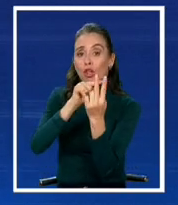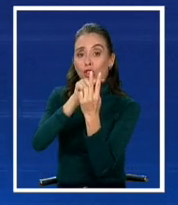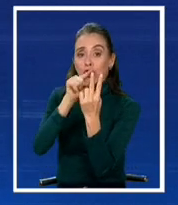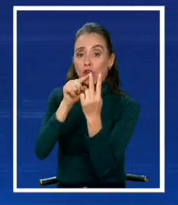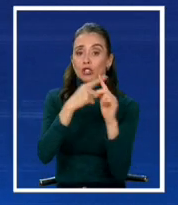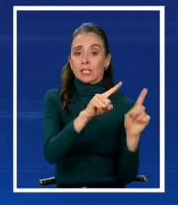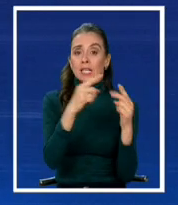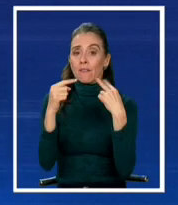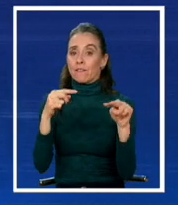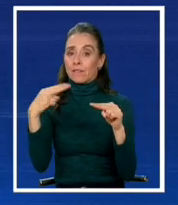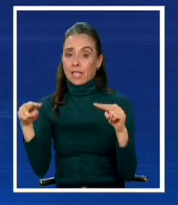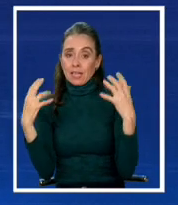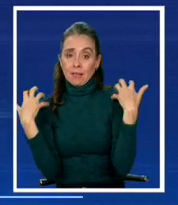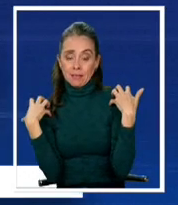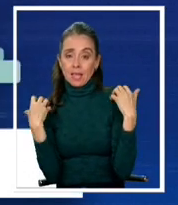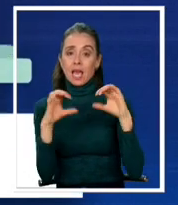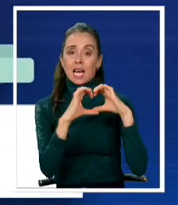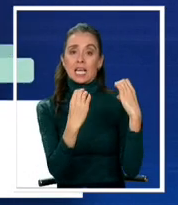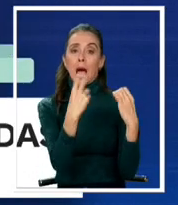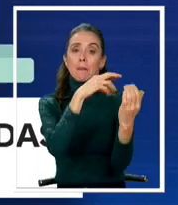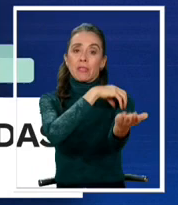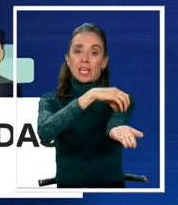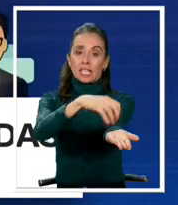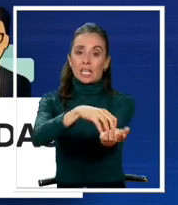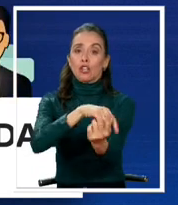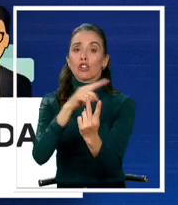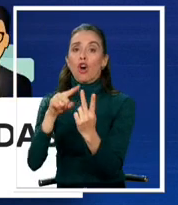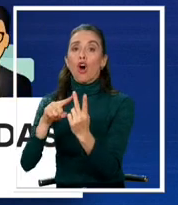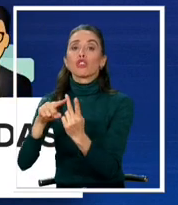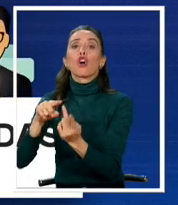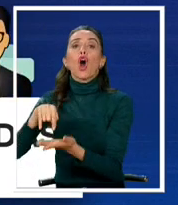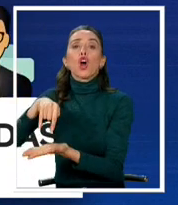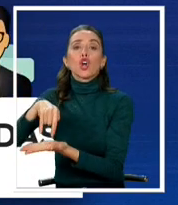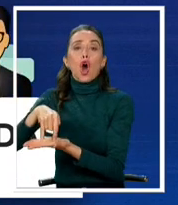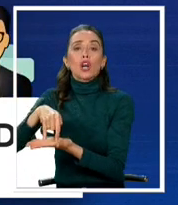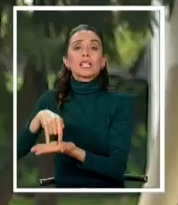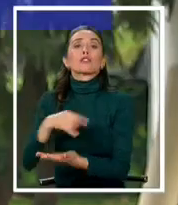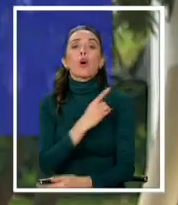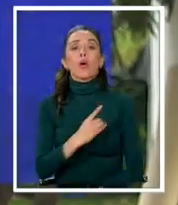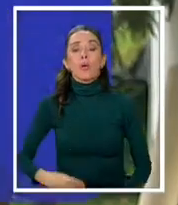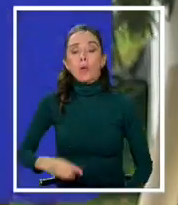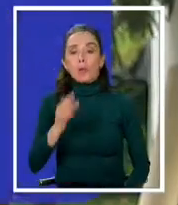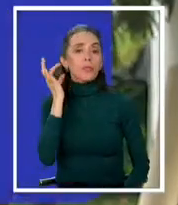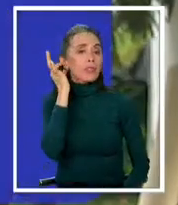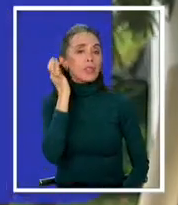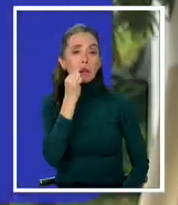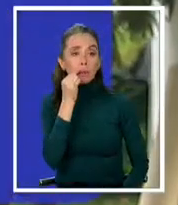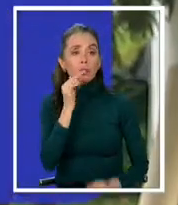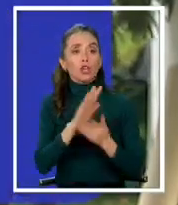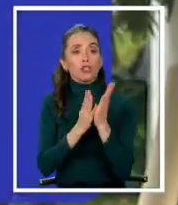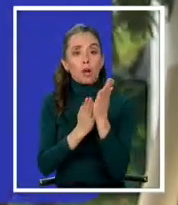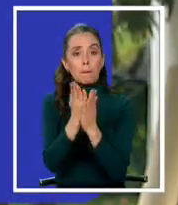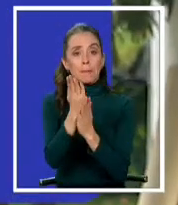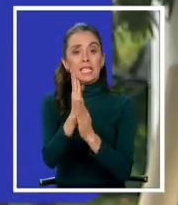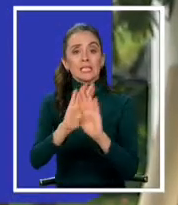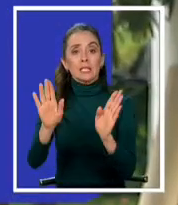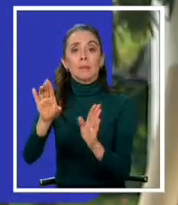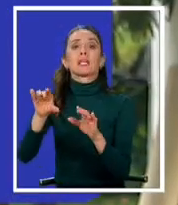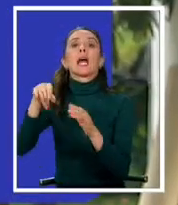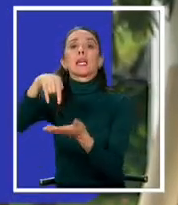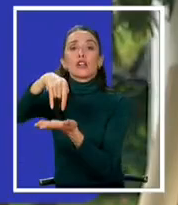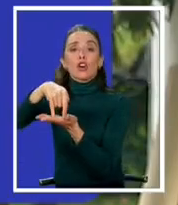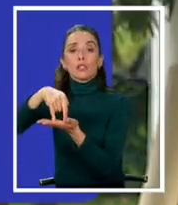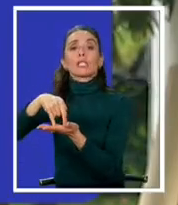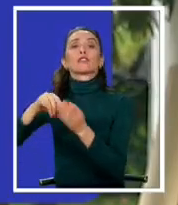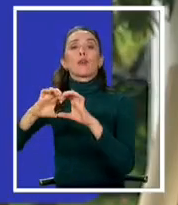diferentes. Una será la Cámara de las Regiones y la otra el Congreso de Diputadas y Diputados. Todo inicia y termina en el Congreso de Diputadas y